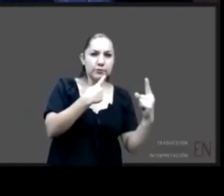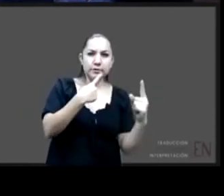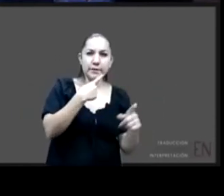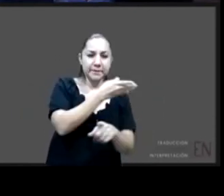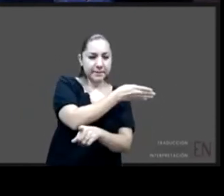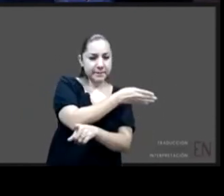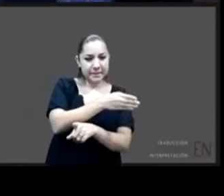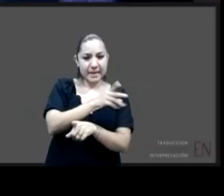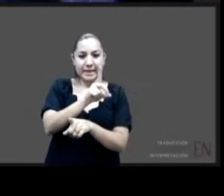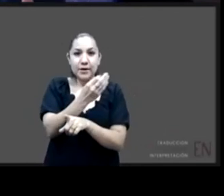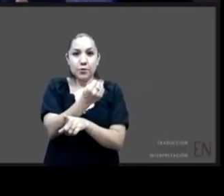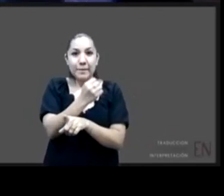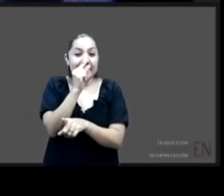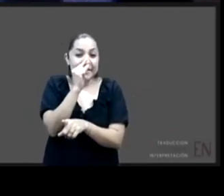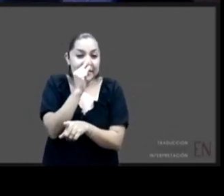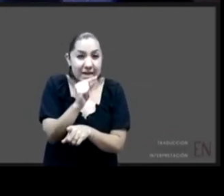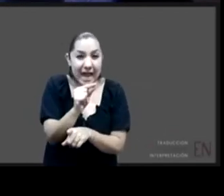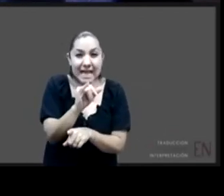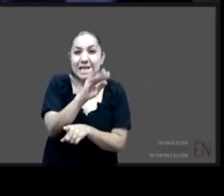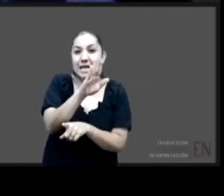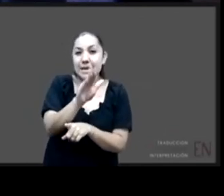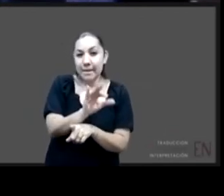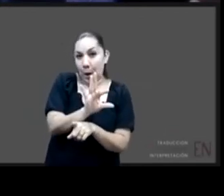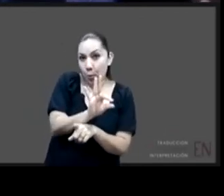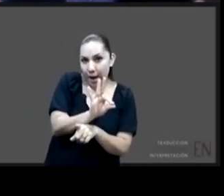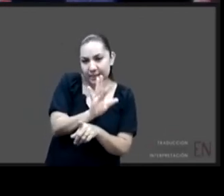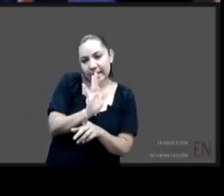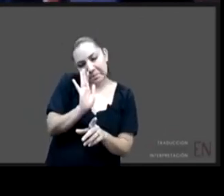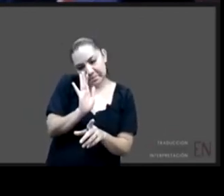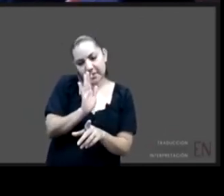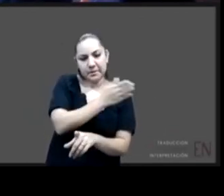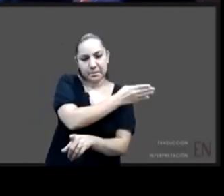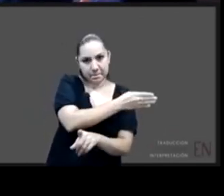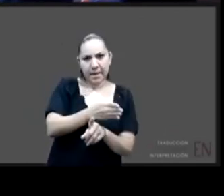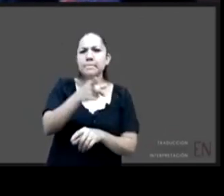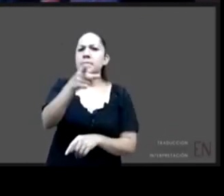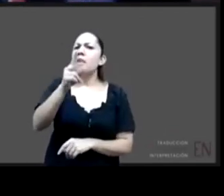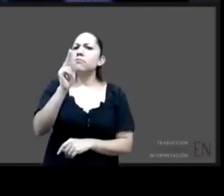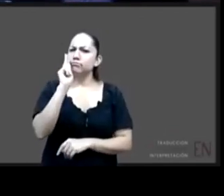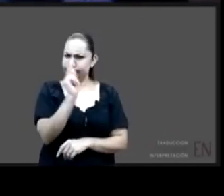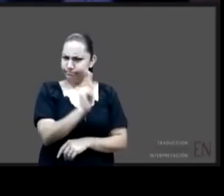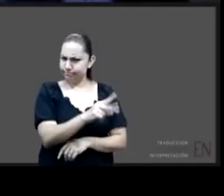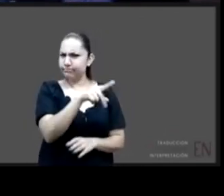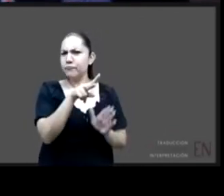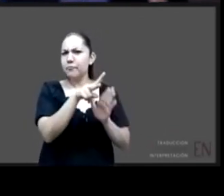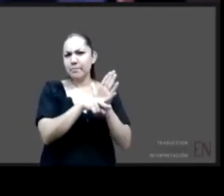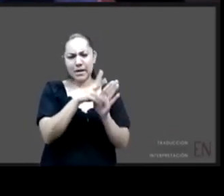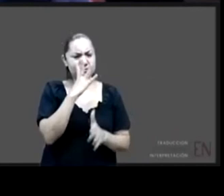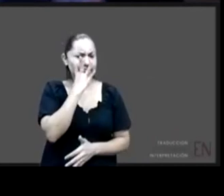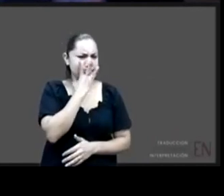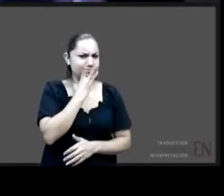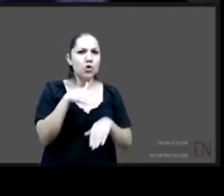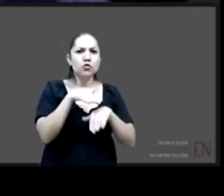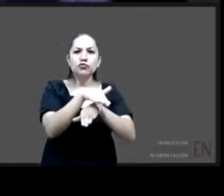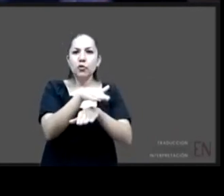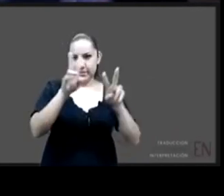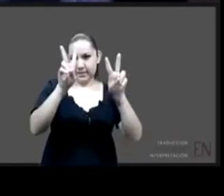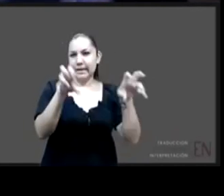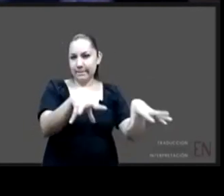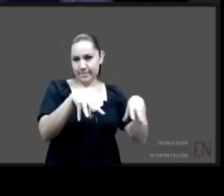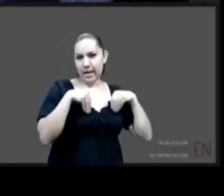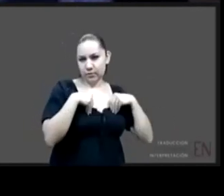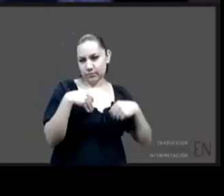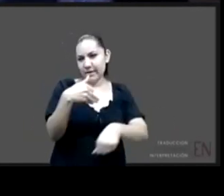creo que la respuesta aquí es una película además bellísima la van a ver habla de adopción de acogimiento familiar y la